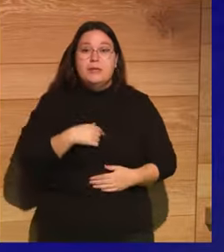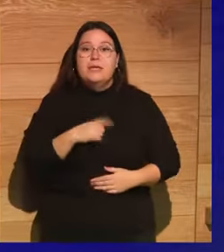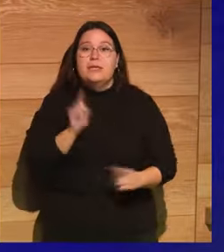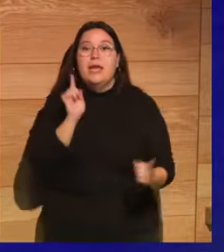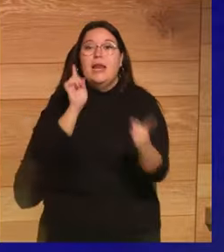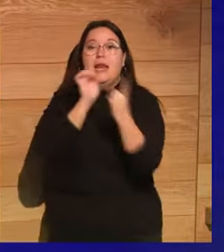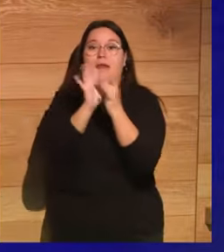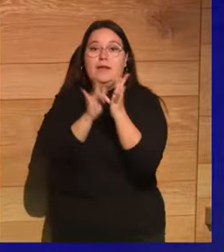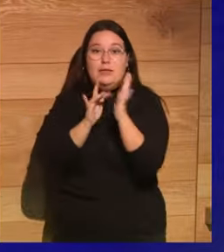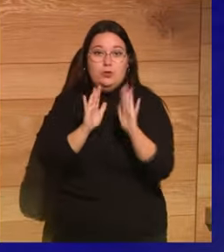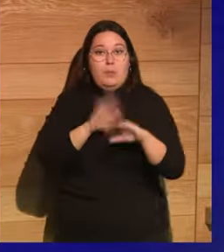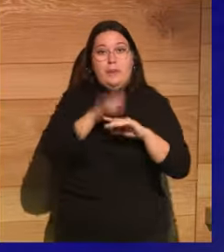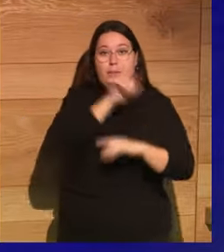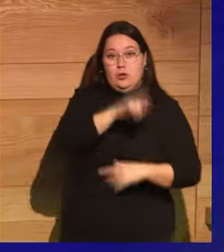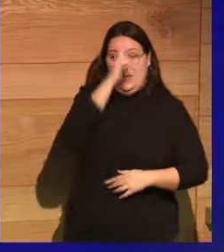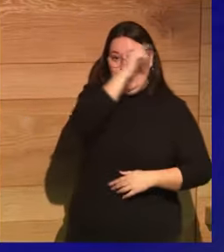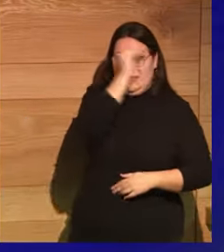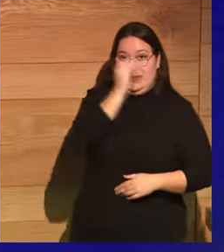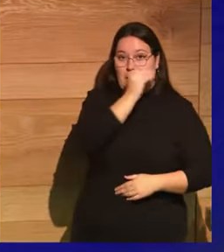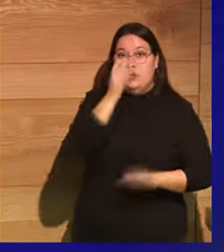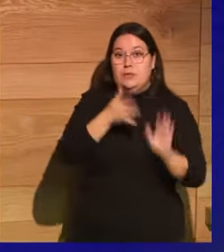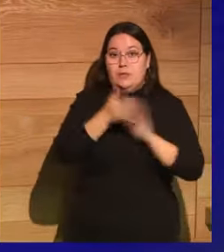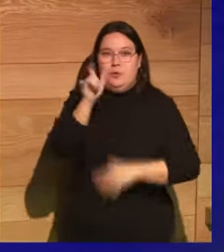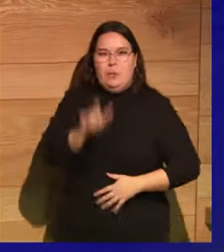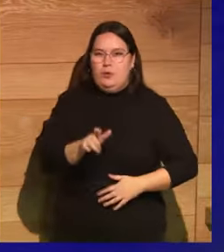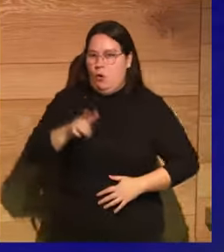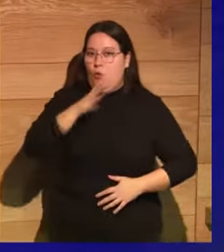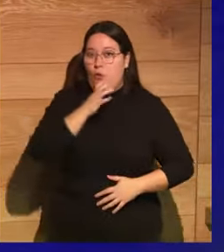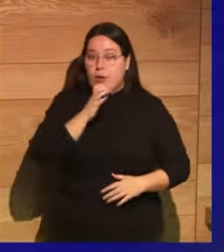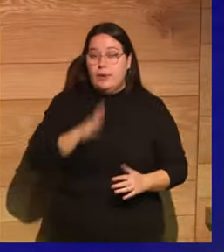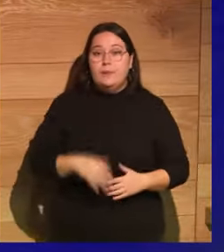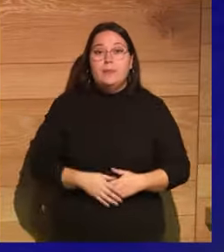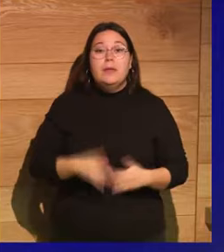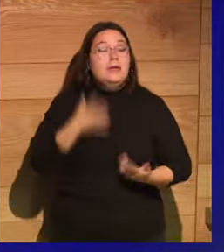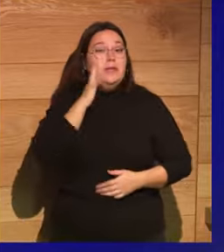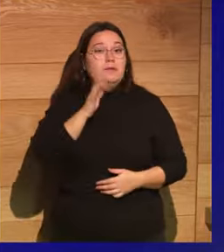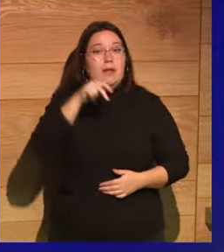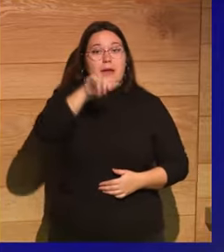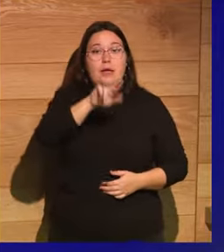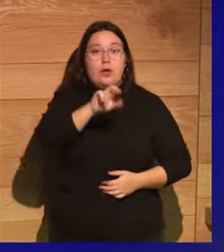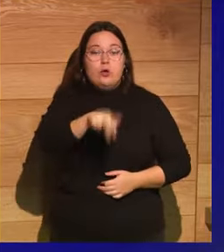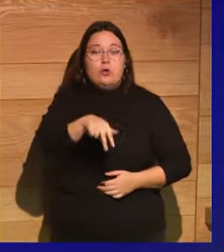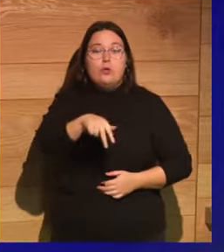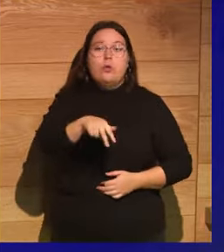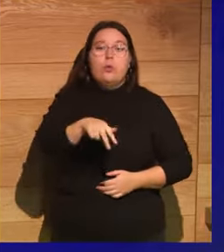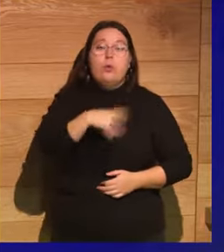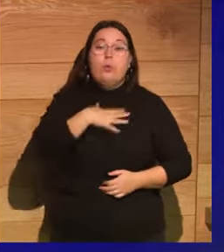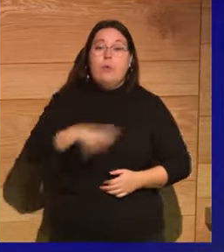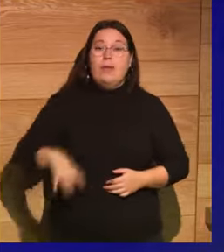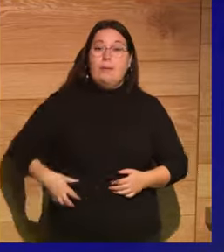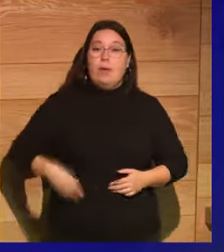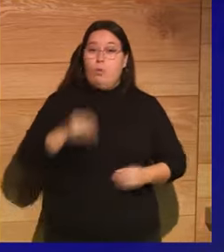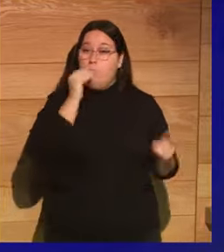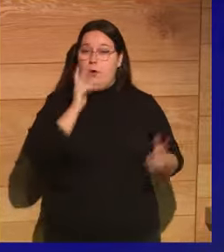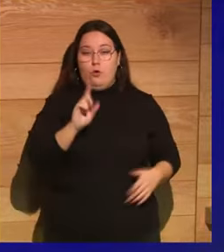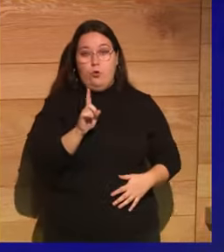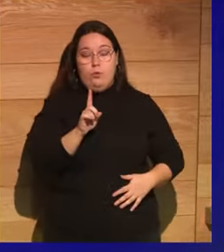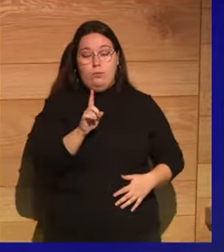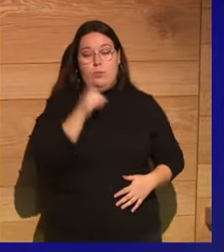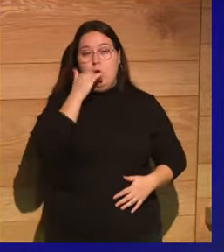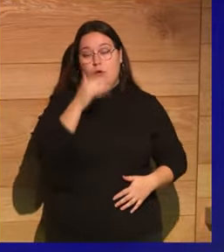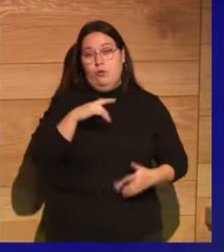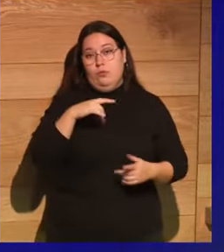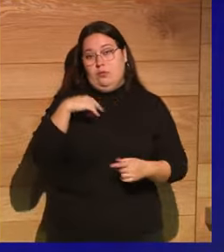anticristo para los cristianos, por tanto, tiene que ser una persona horrible. Y es verdad que Nerón quizá no fue un gran emperador, en el sentido